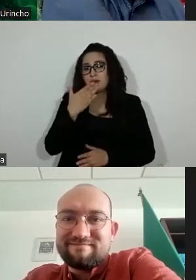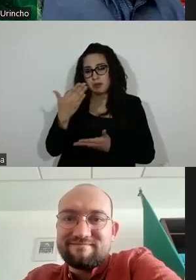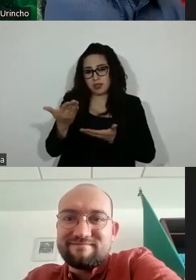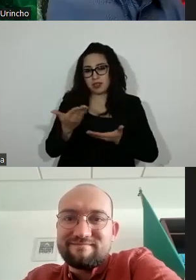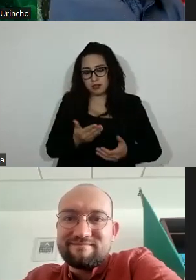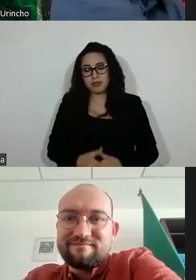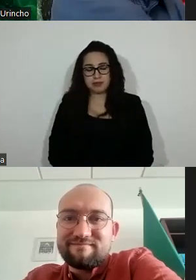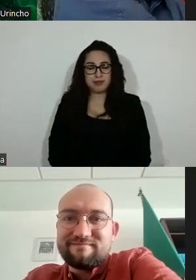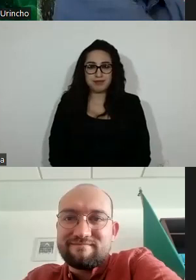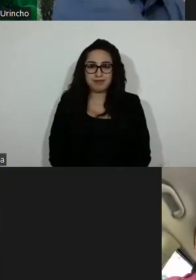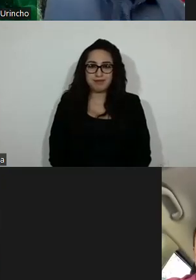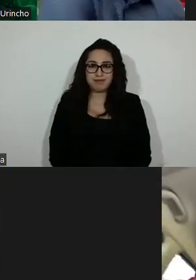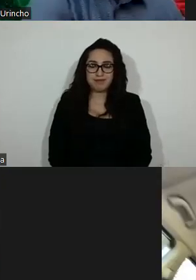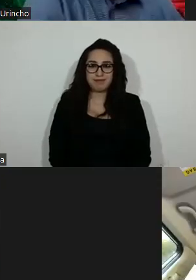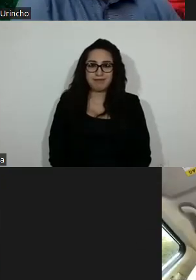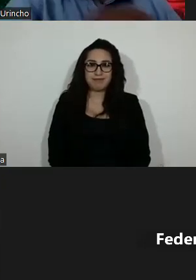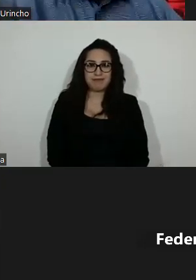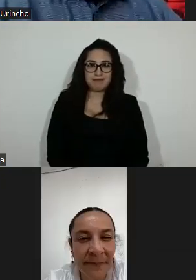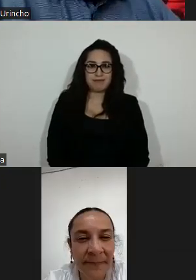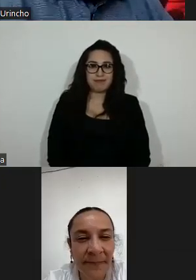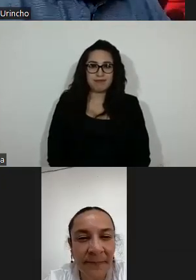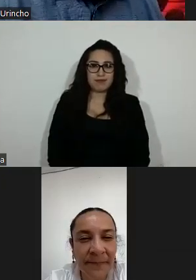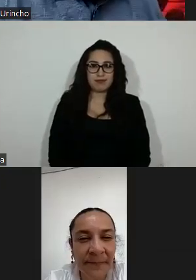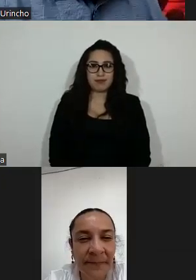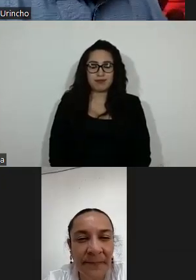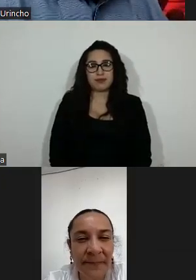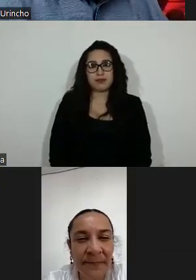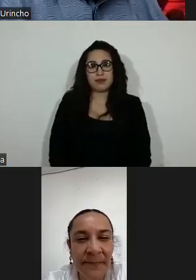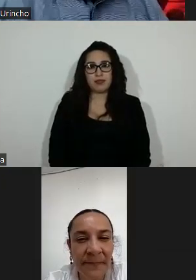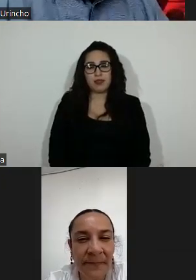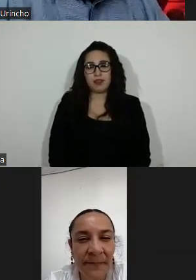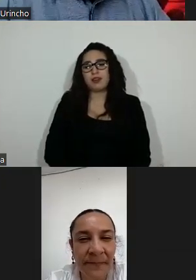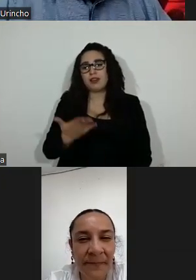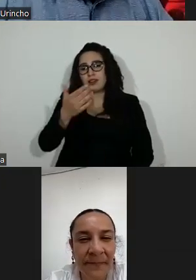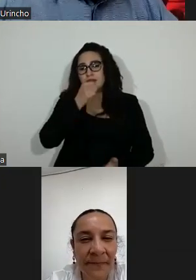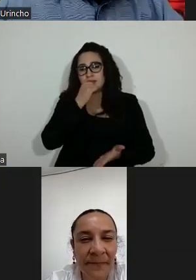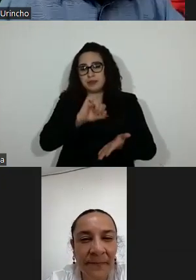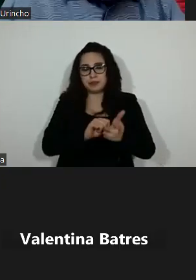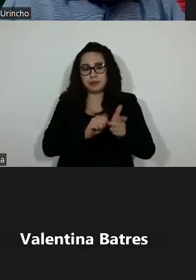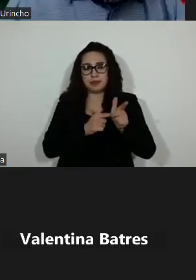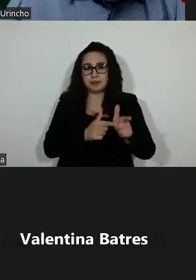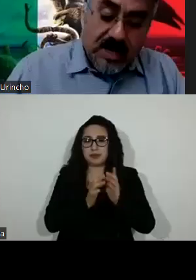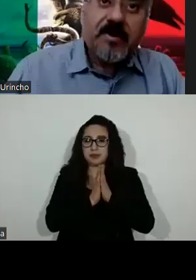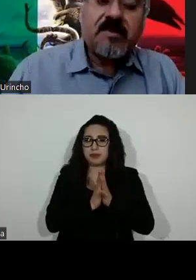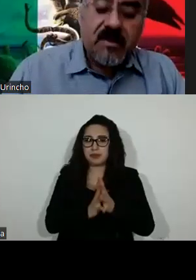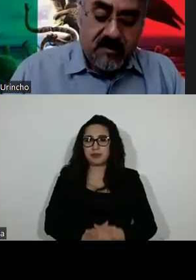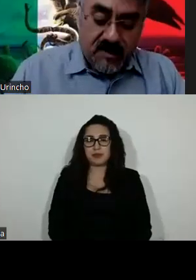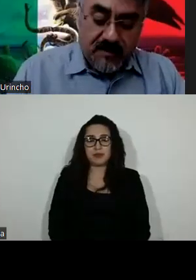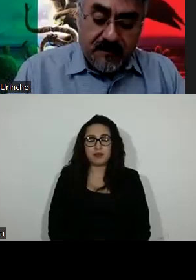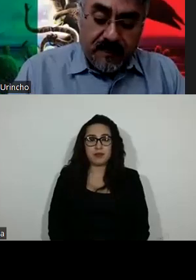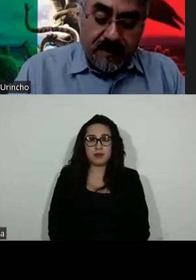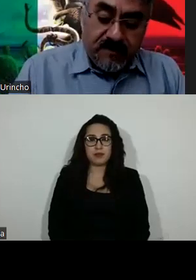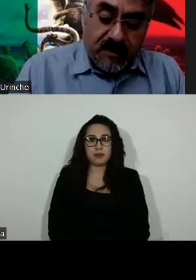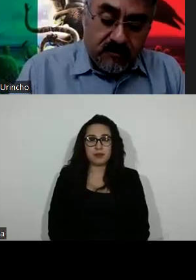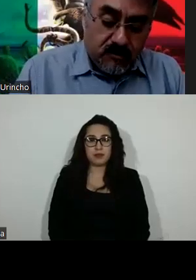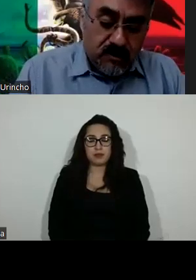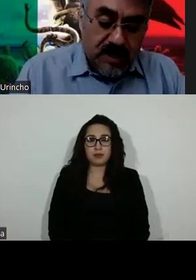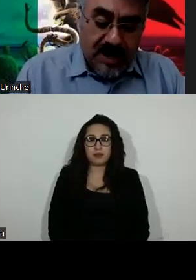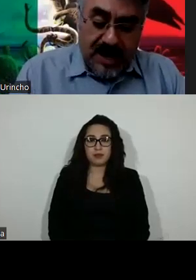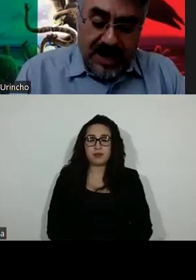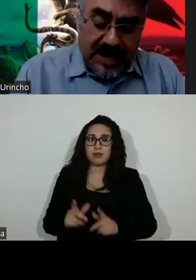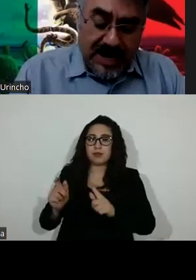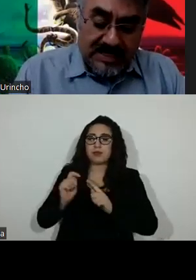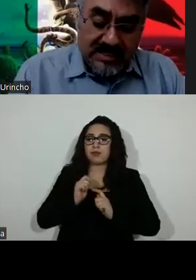Buen día. Muchas gracias. Adelante, secretario. Con instrucciones de la presidencia, se